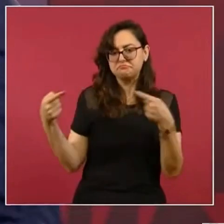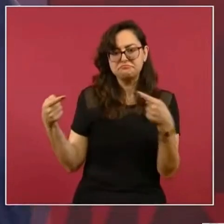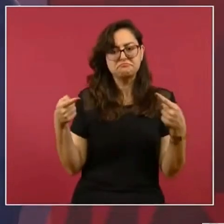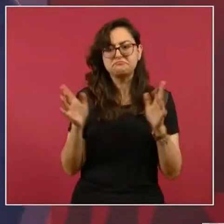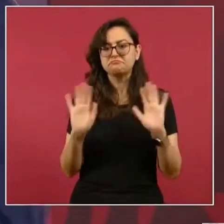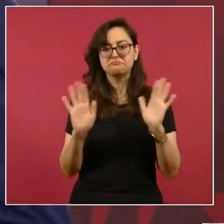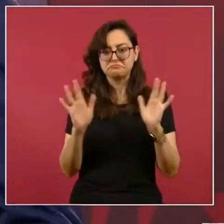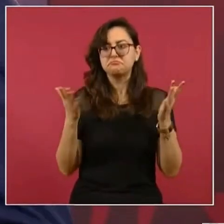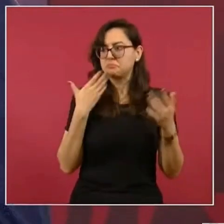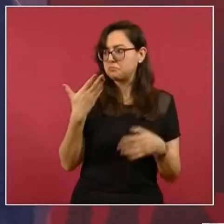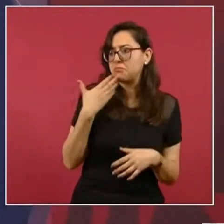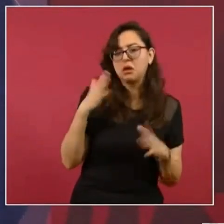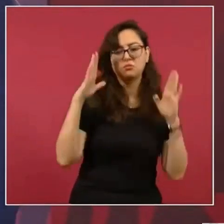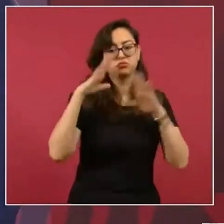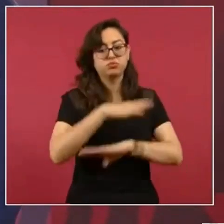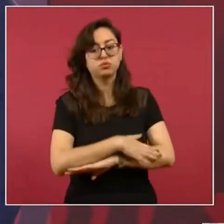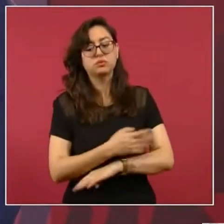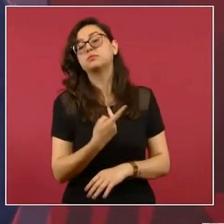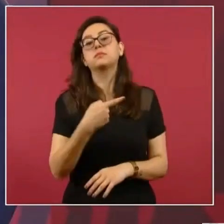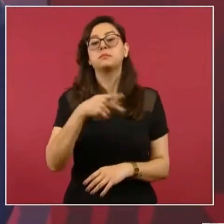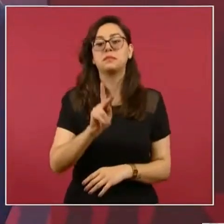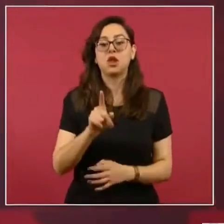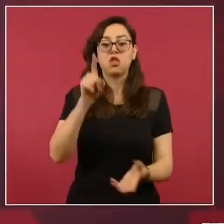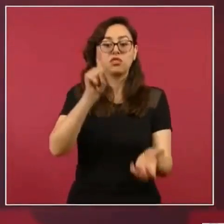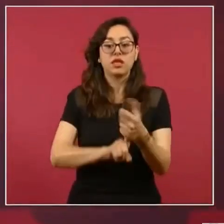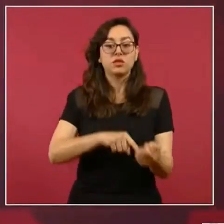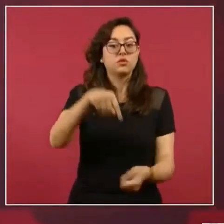la derecha estaba